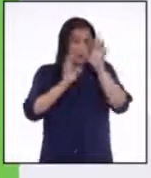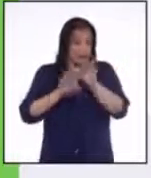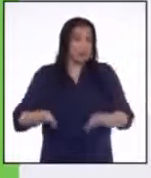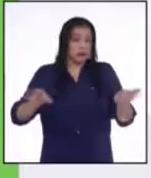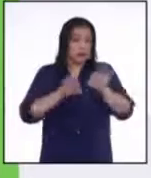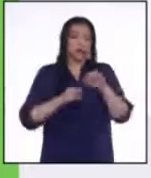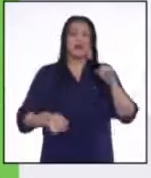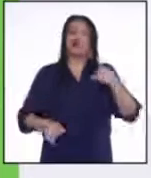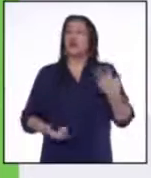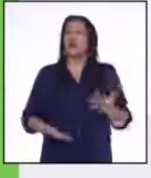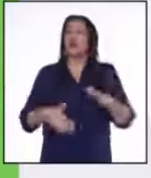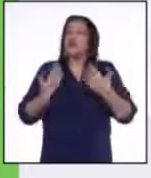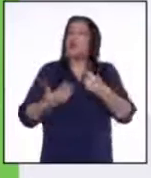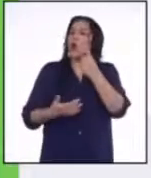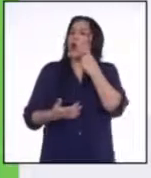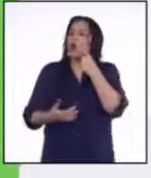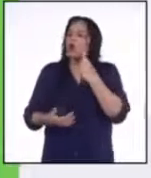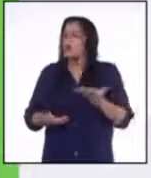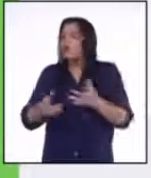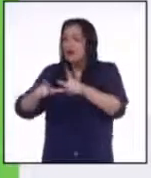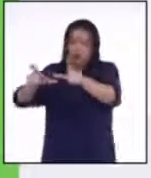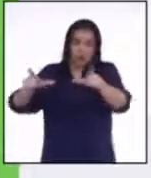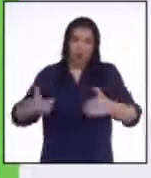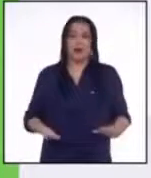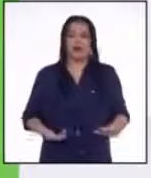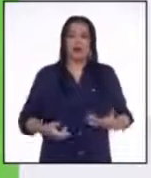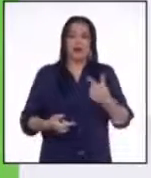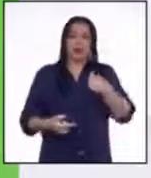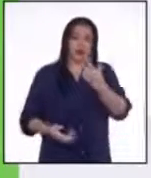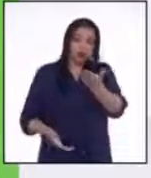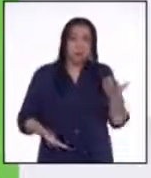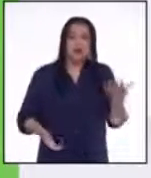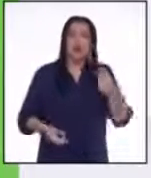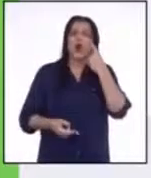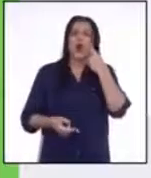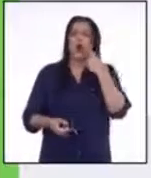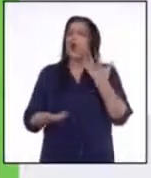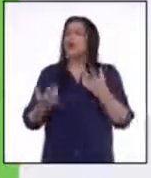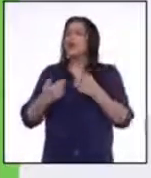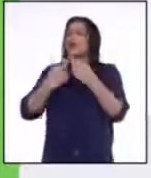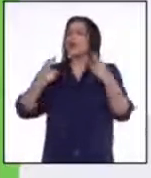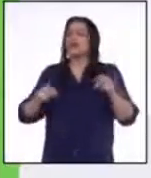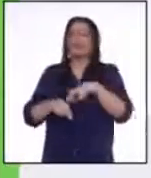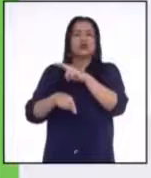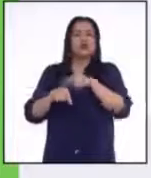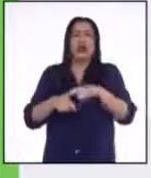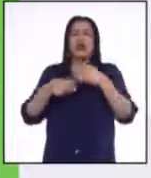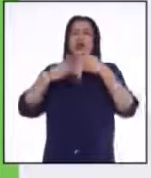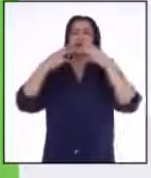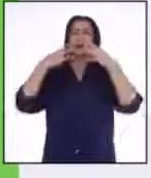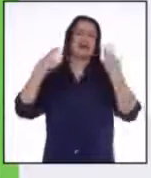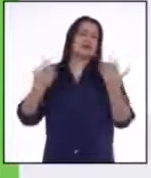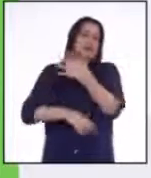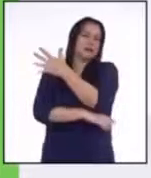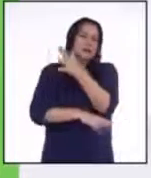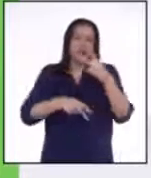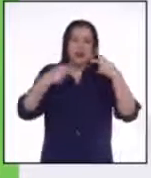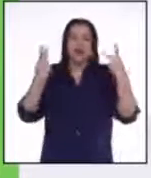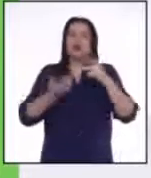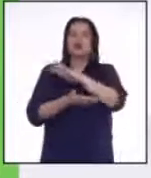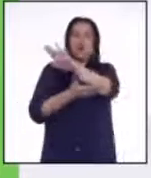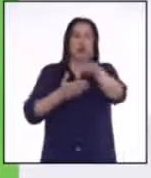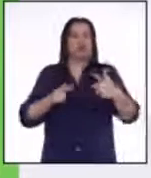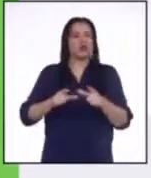es poder conocer. Entonces yo los invito a ustedes a conocer sus recursos naturales, Amazonía, sus áreas protegidas.